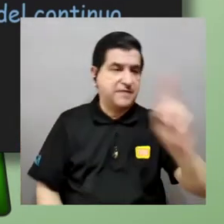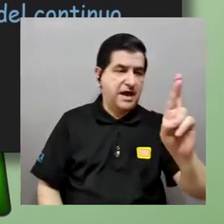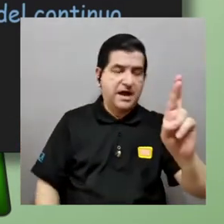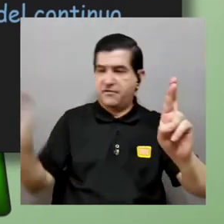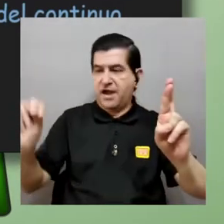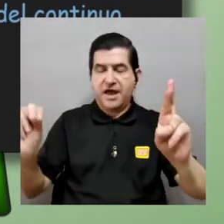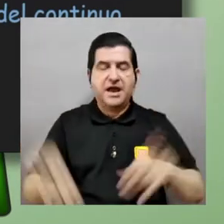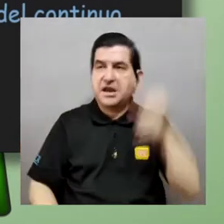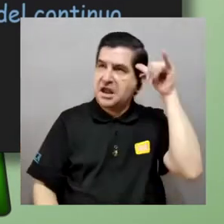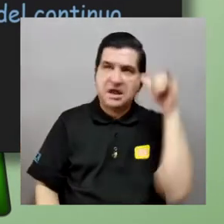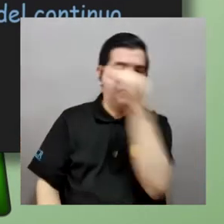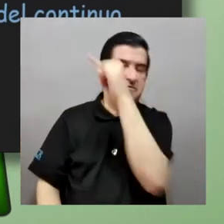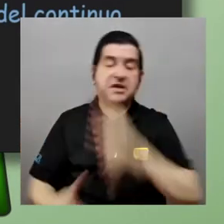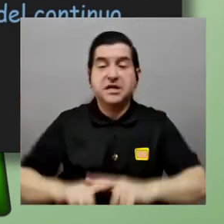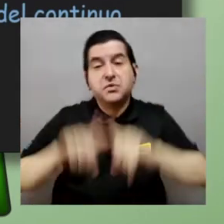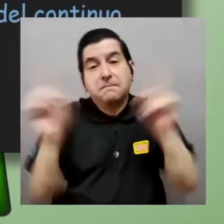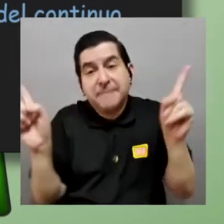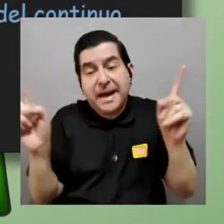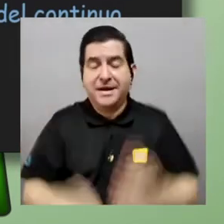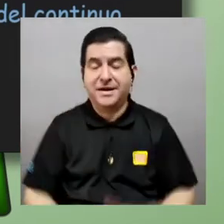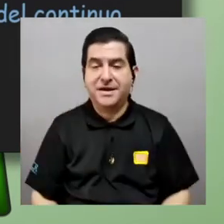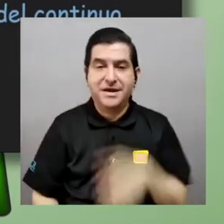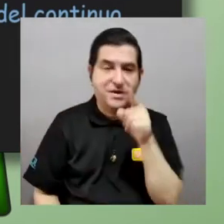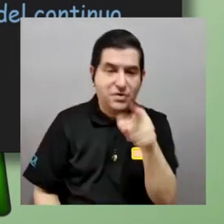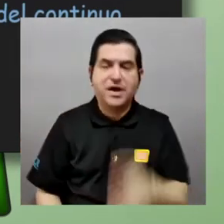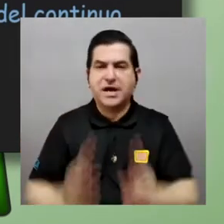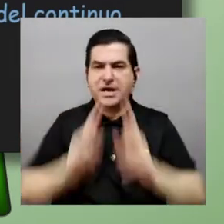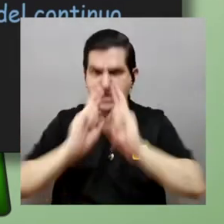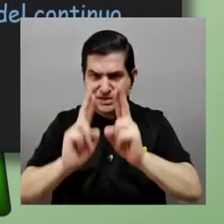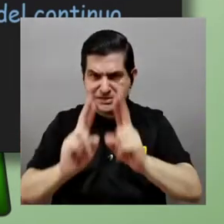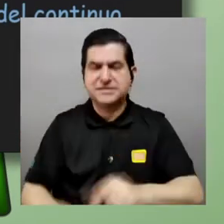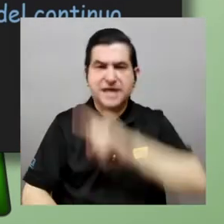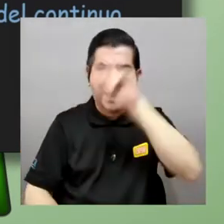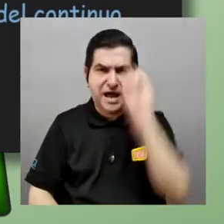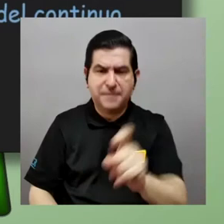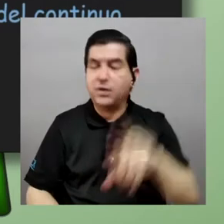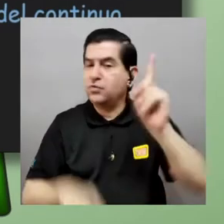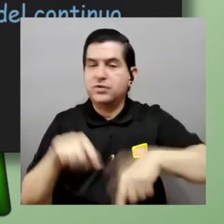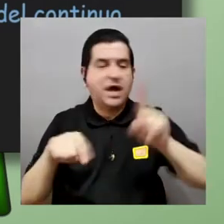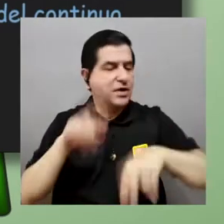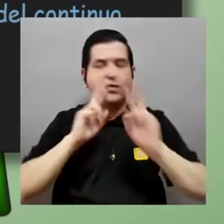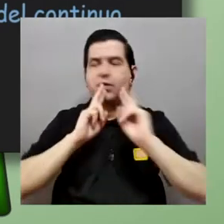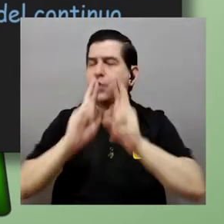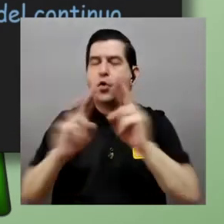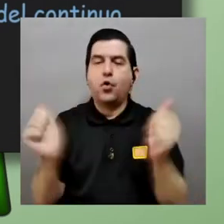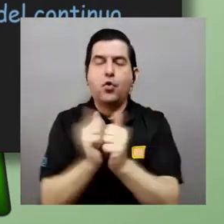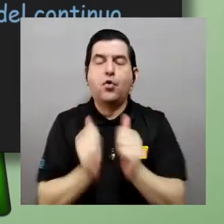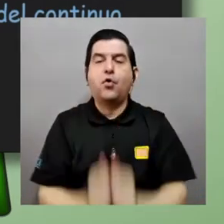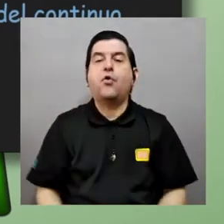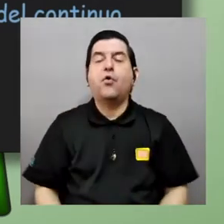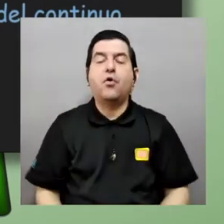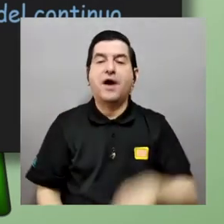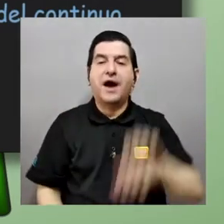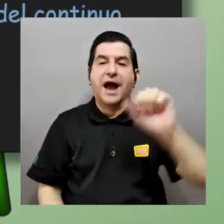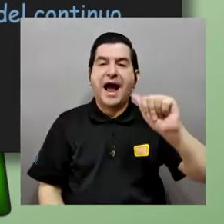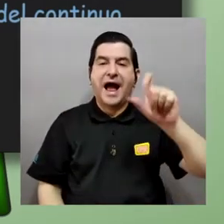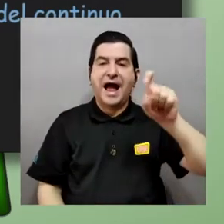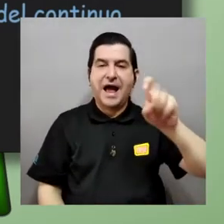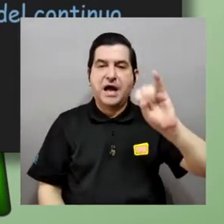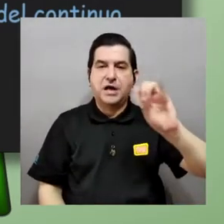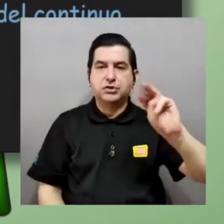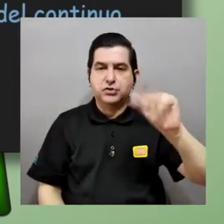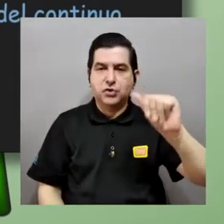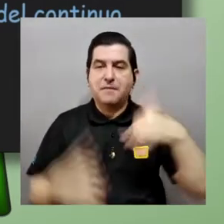pero bueno esa es una respuesta afirmativa la pregunta es no podemos responderla con los axiomas de teoría de conjuntos que tenemos pero lo que sí es